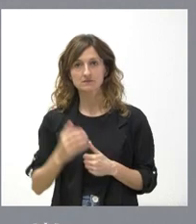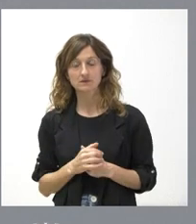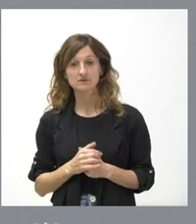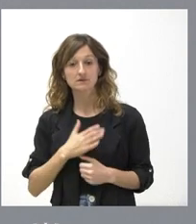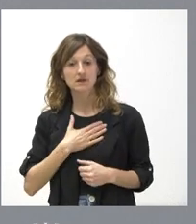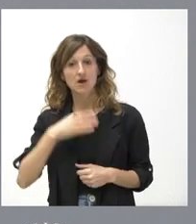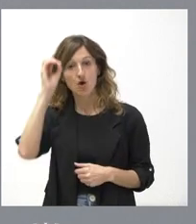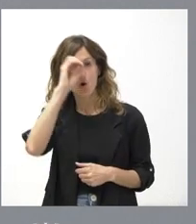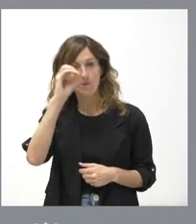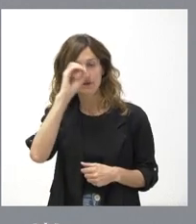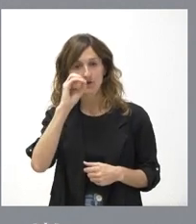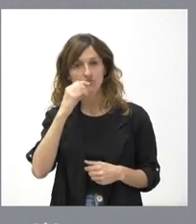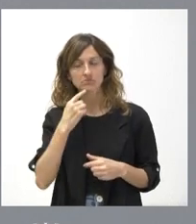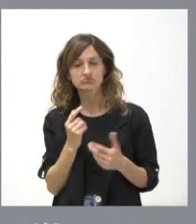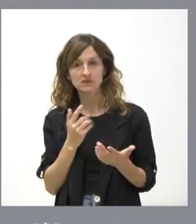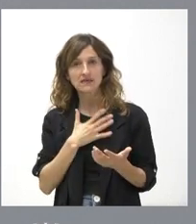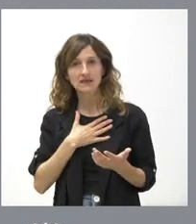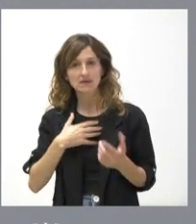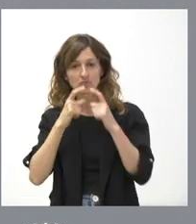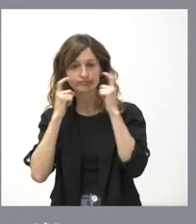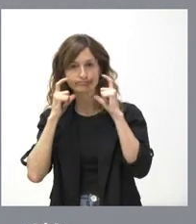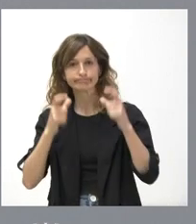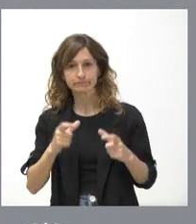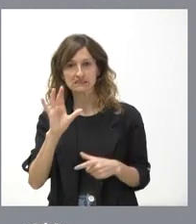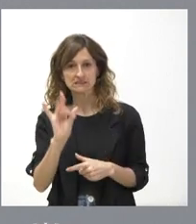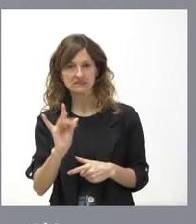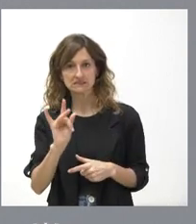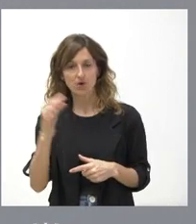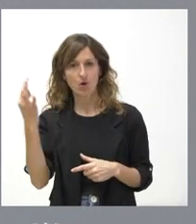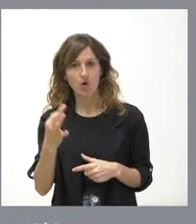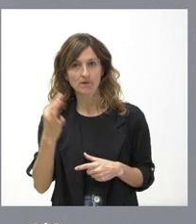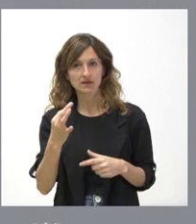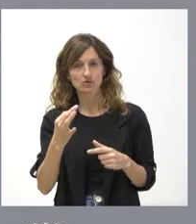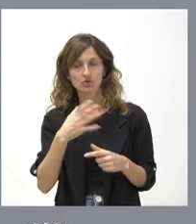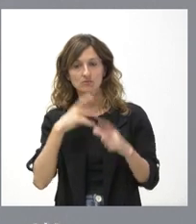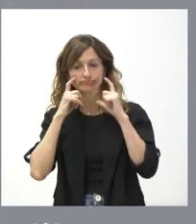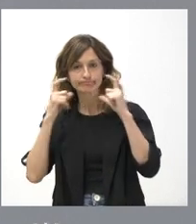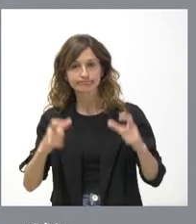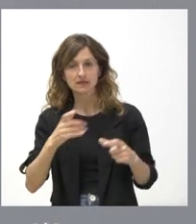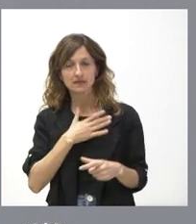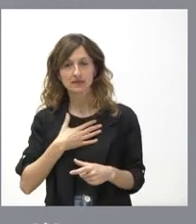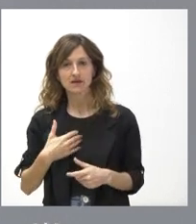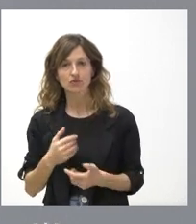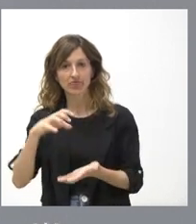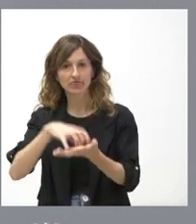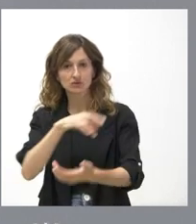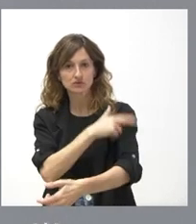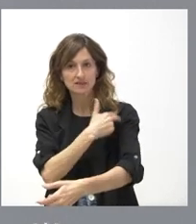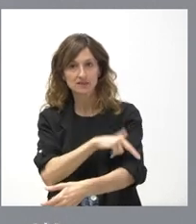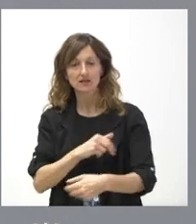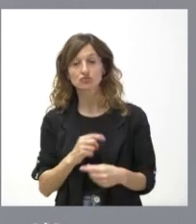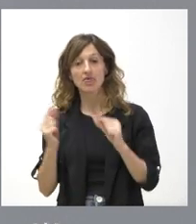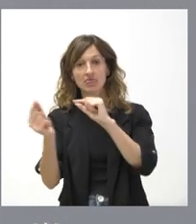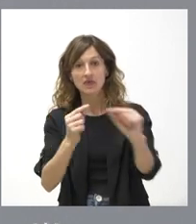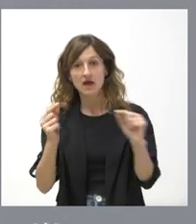posición favorable a la retirada de estas obligatoriedades en torno a las mascarillas en los centros sanitarios y el diálogo